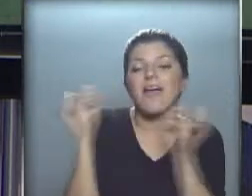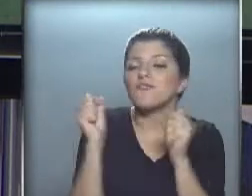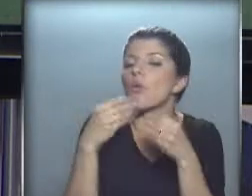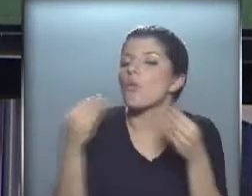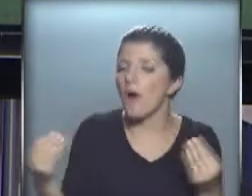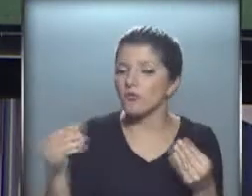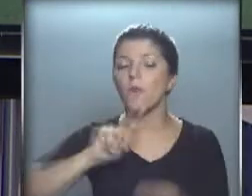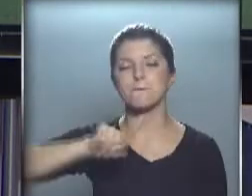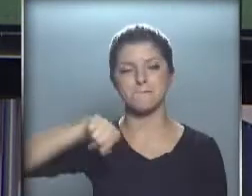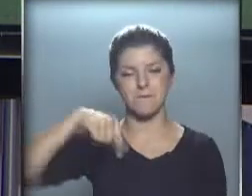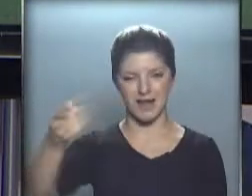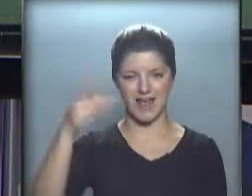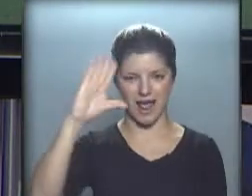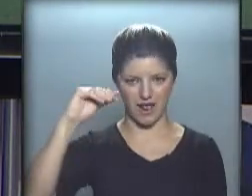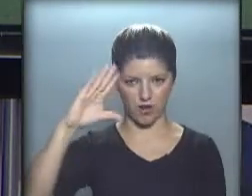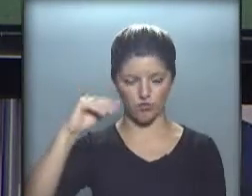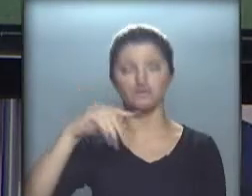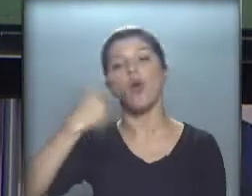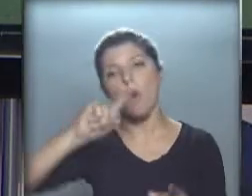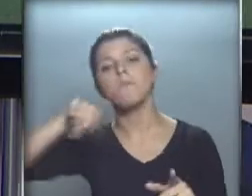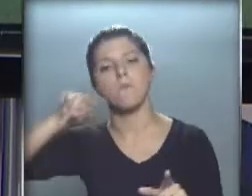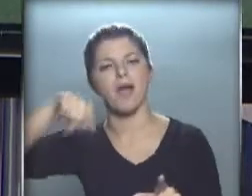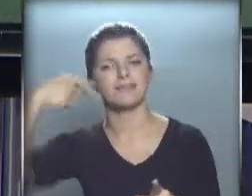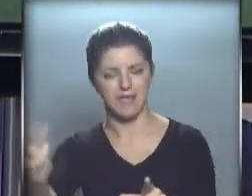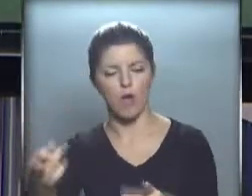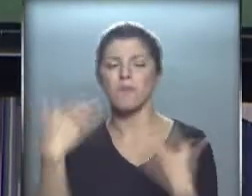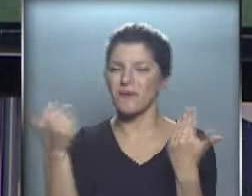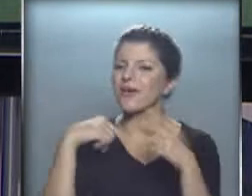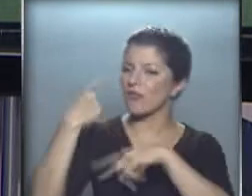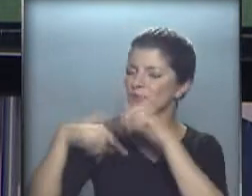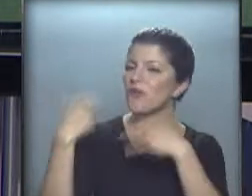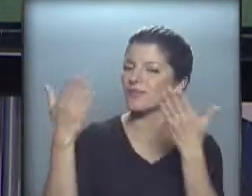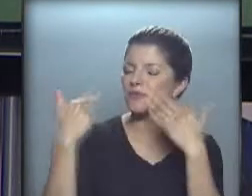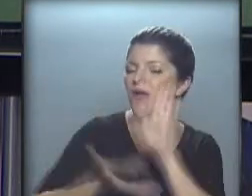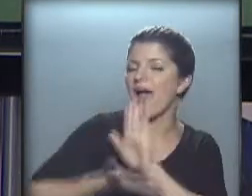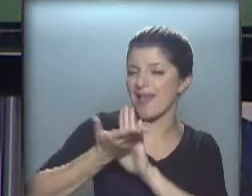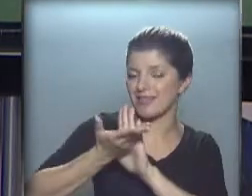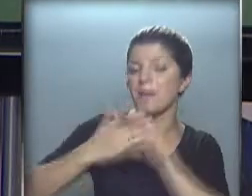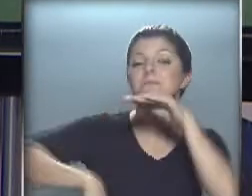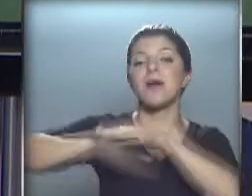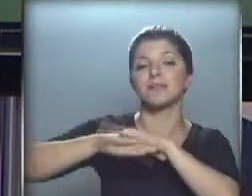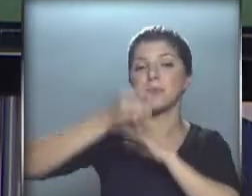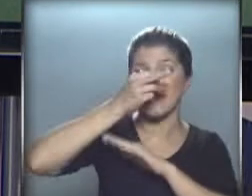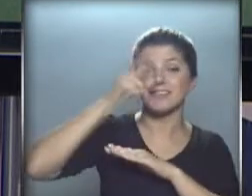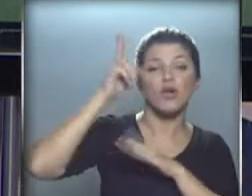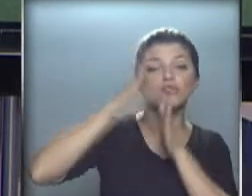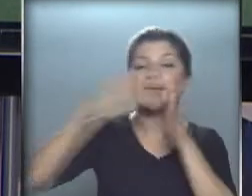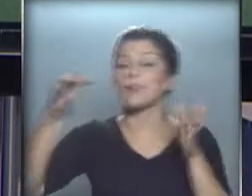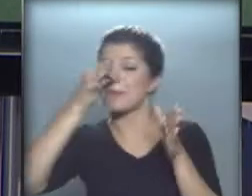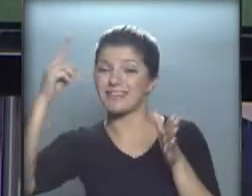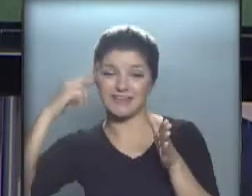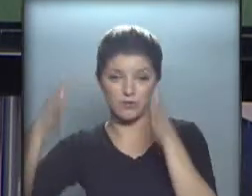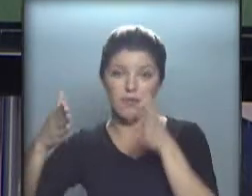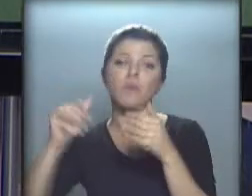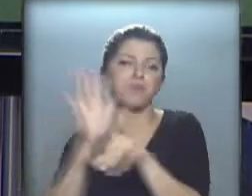a partir de mañana a la noche o pasado, porque todavía las temperaturas serán muy elevadas, máximas de 28 a 29 grados, prácticamente